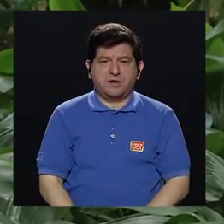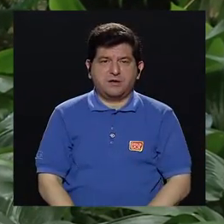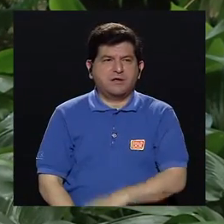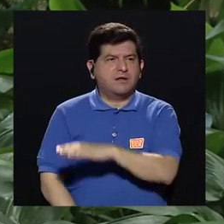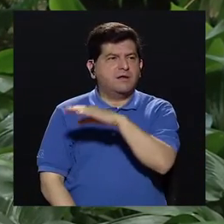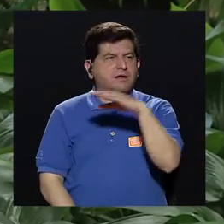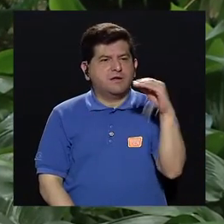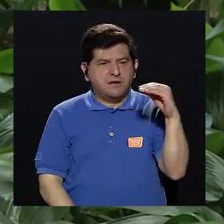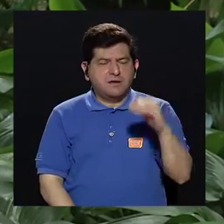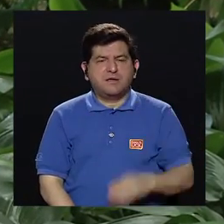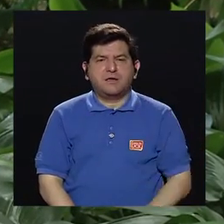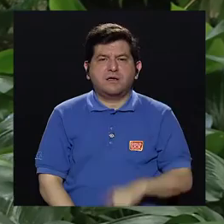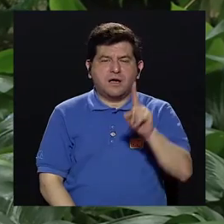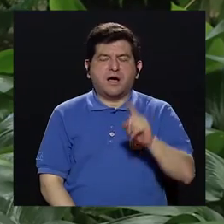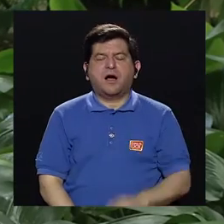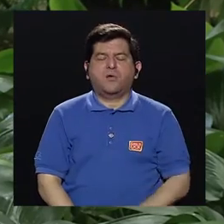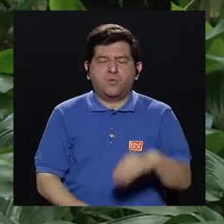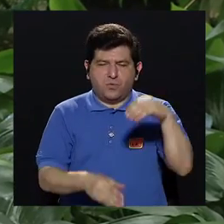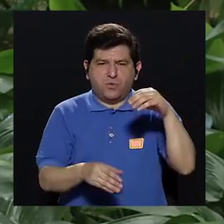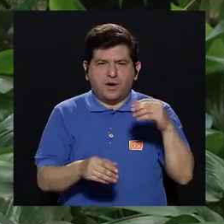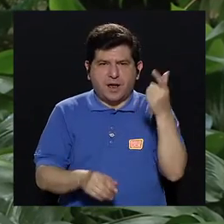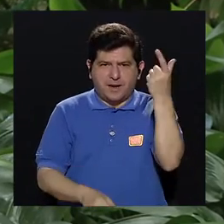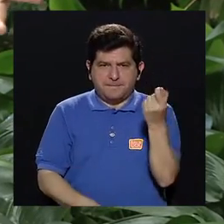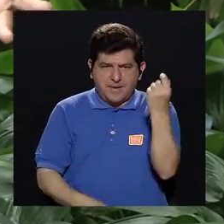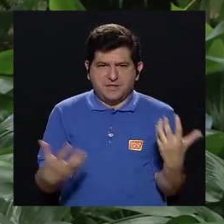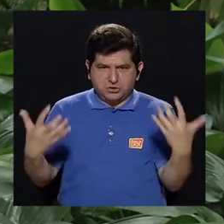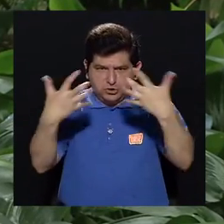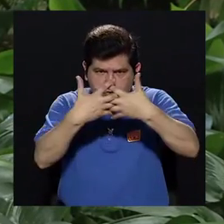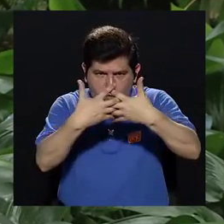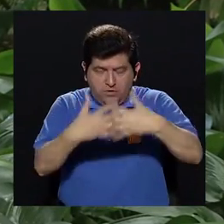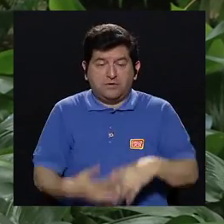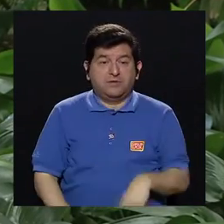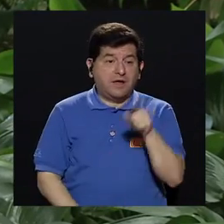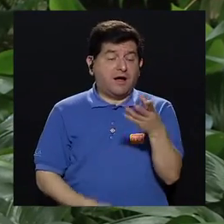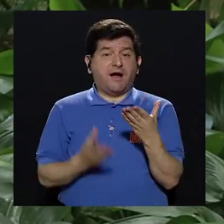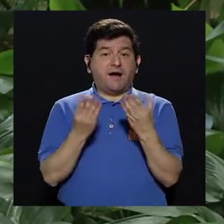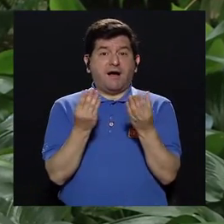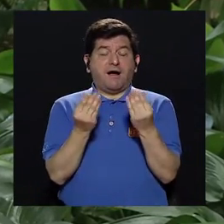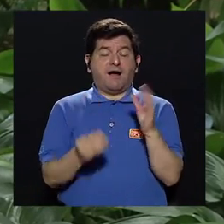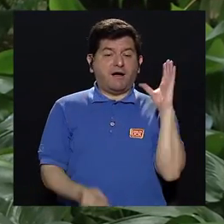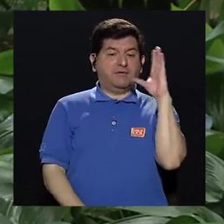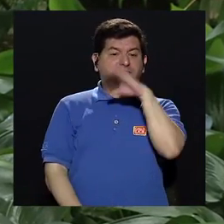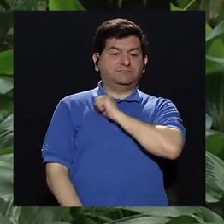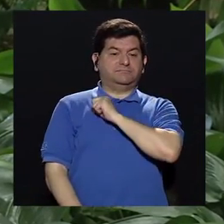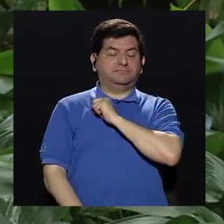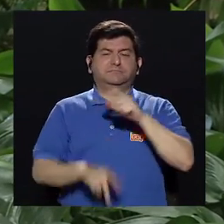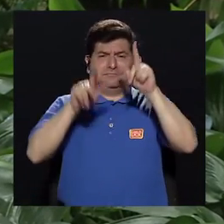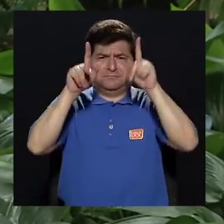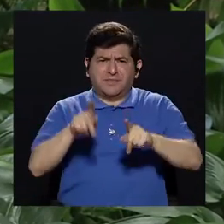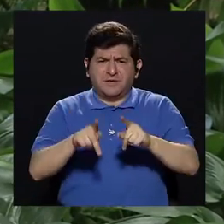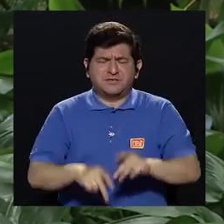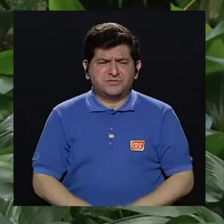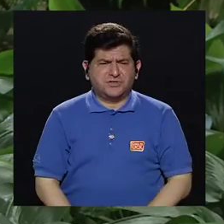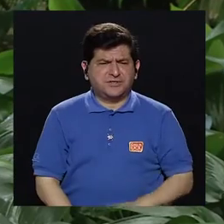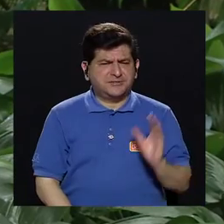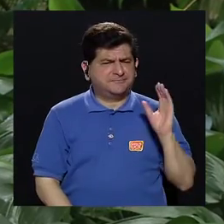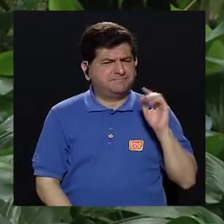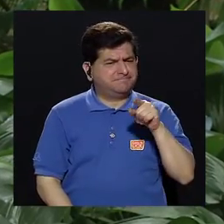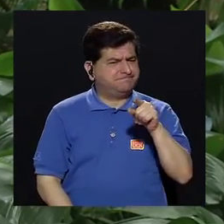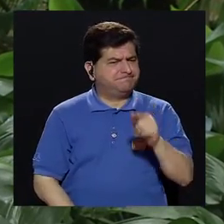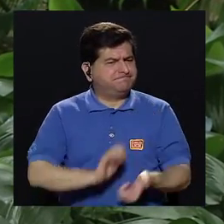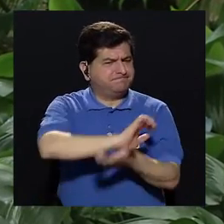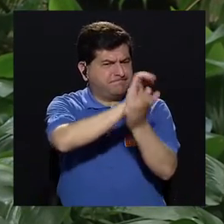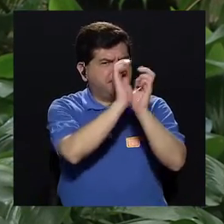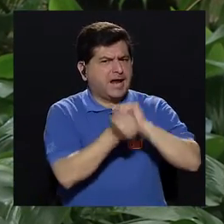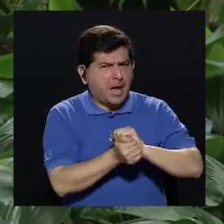y a como se llama, y a una complementaria, pero entonces, ese es el temor que usted percibe, que la gente intuye que